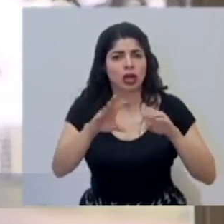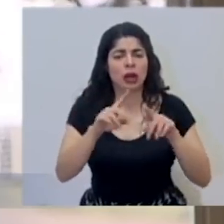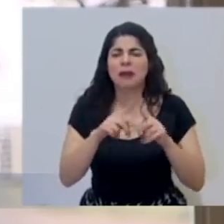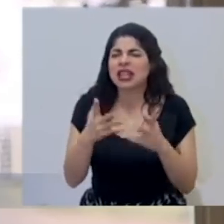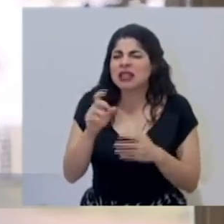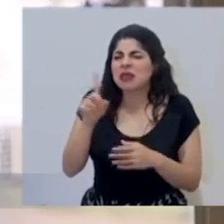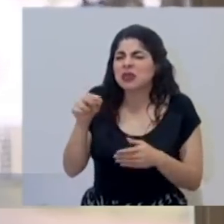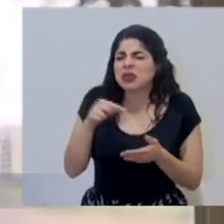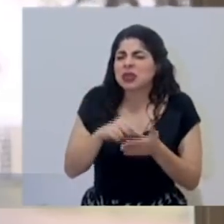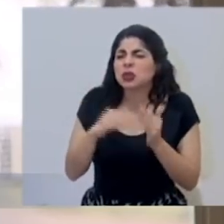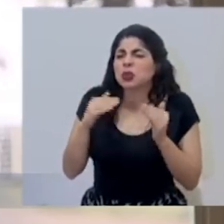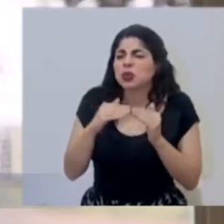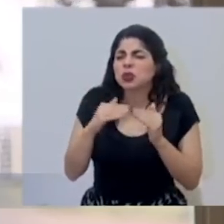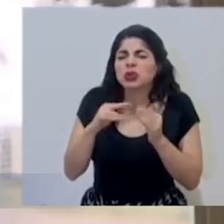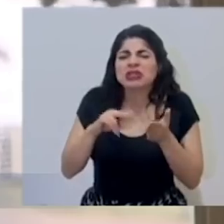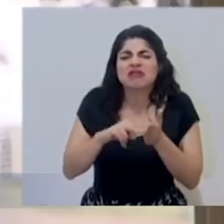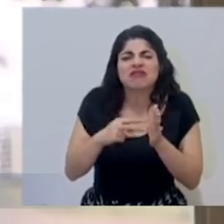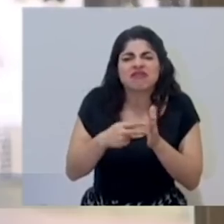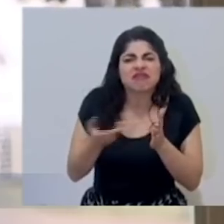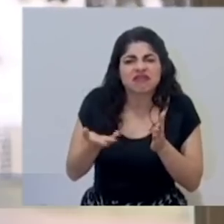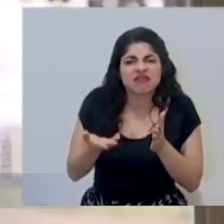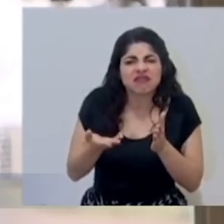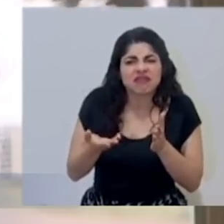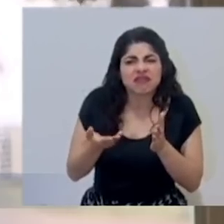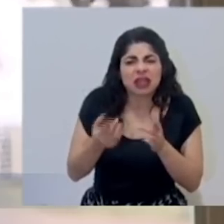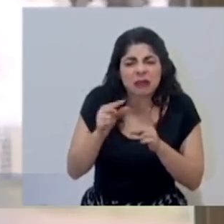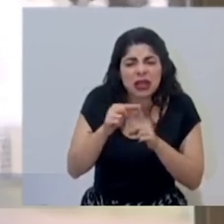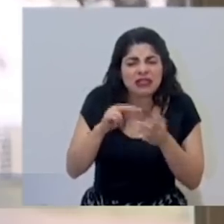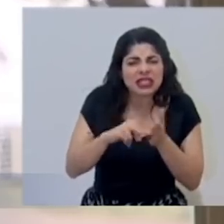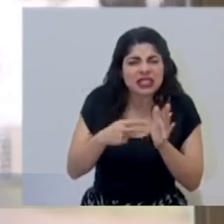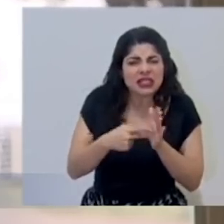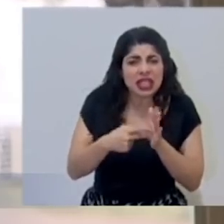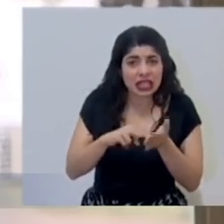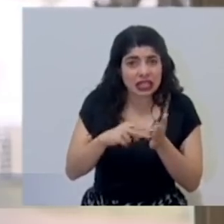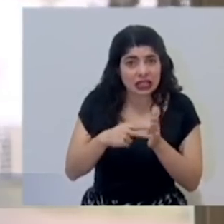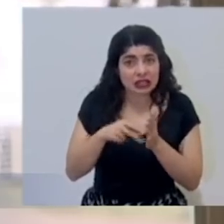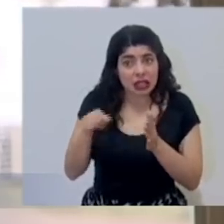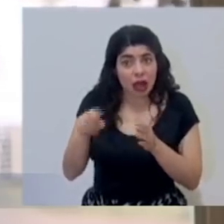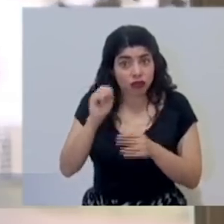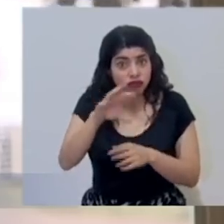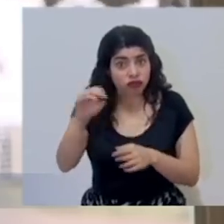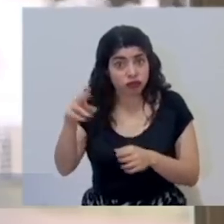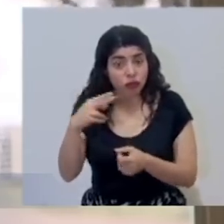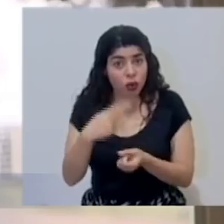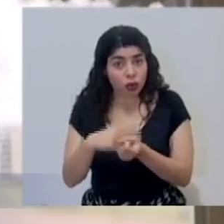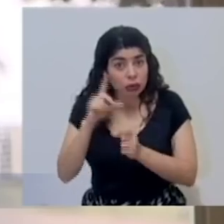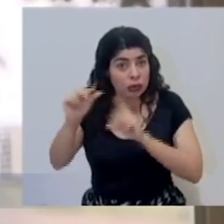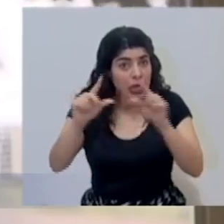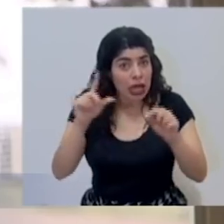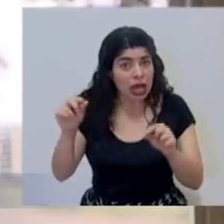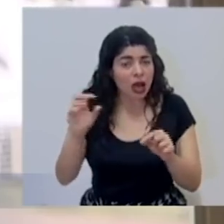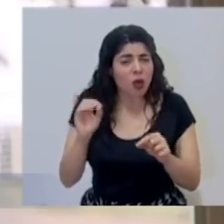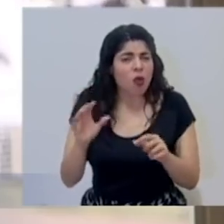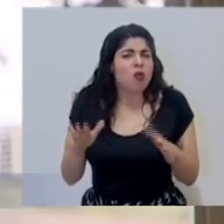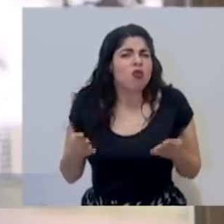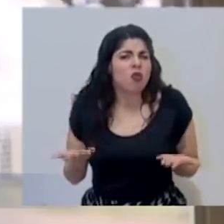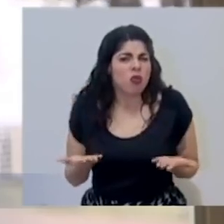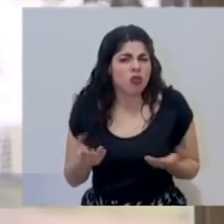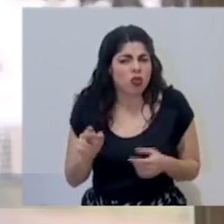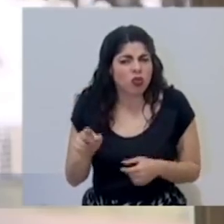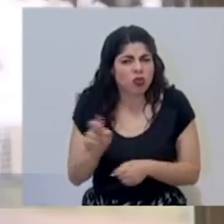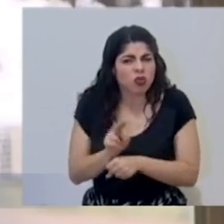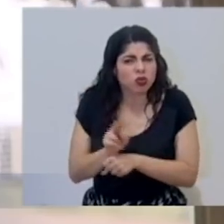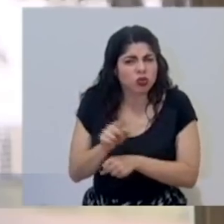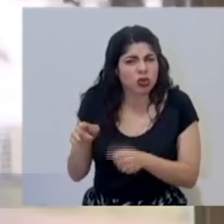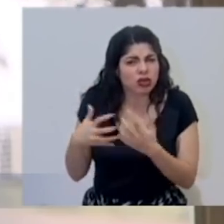Queríamos consultarle un poco qué significa esta terminología, si se van a distribuir, por ejemplo, hospitales regionales o de qué forma tal vez